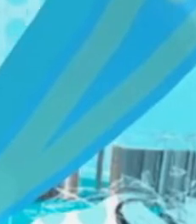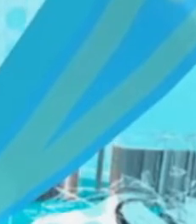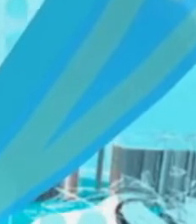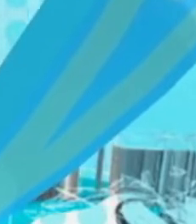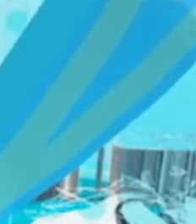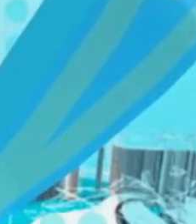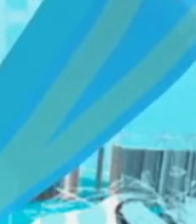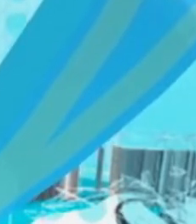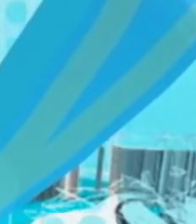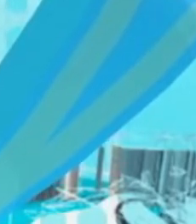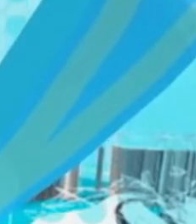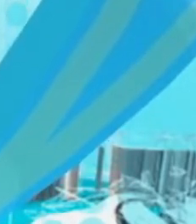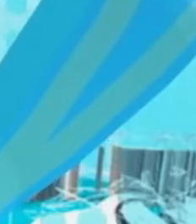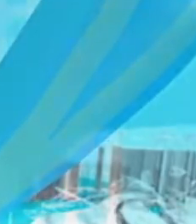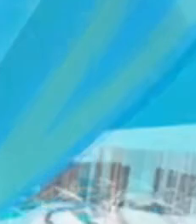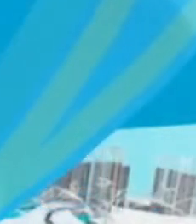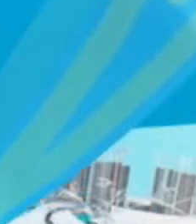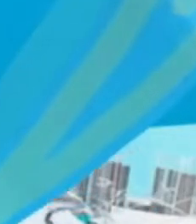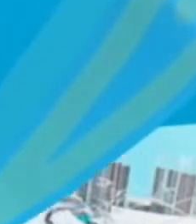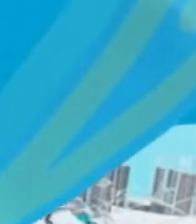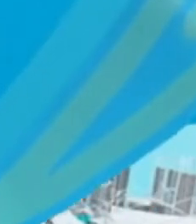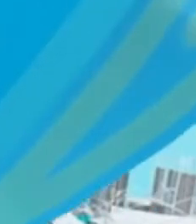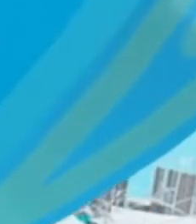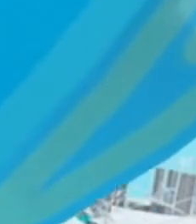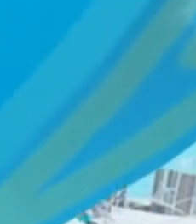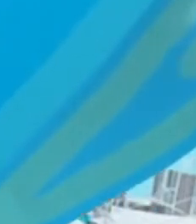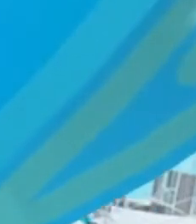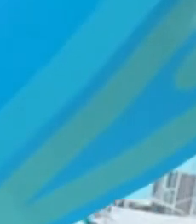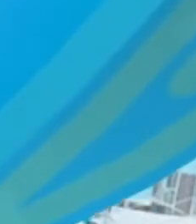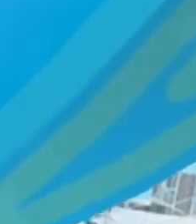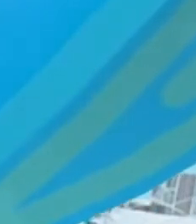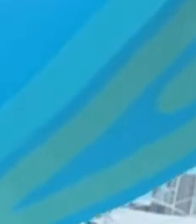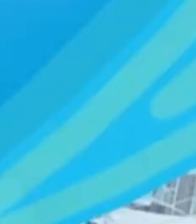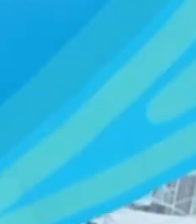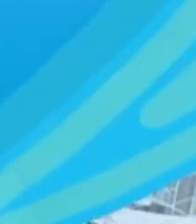Banco Popular presentó El tipo de cambio